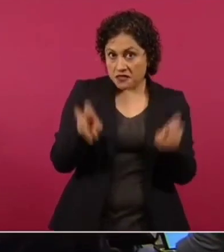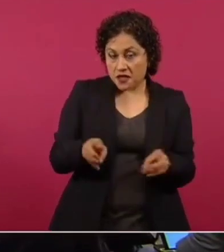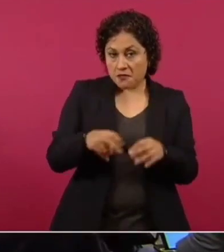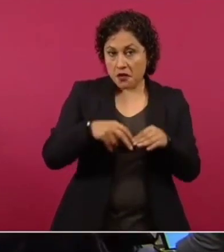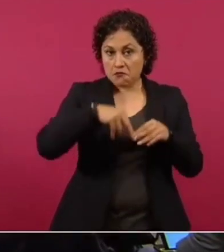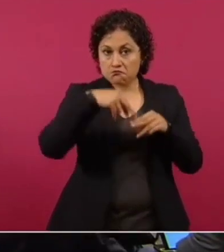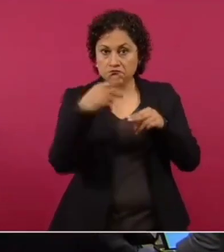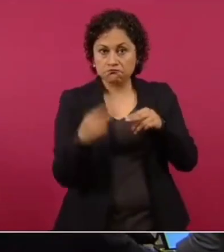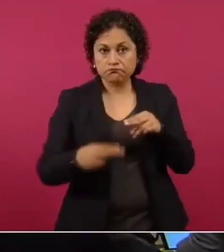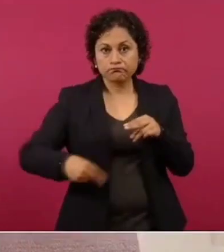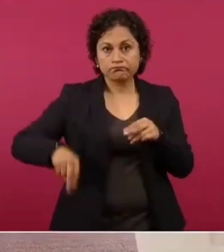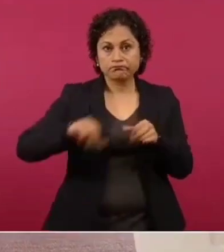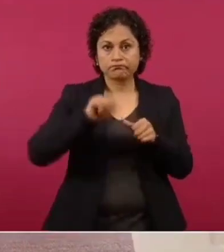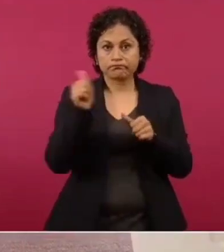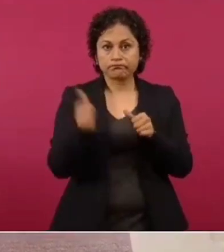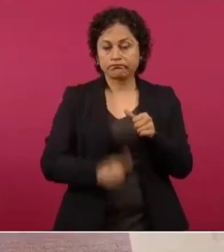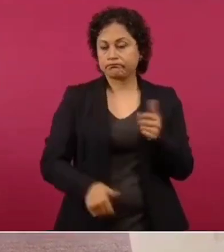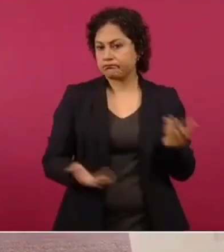Adelante.